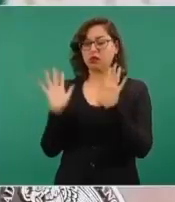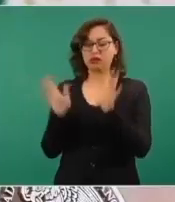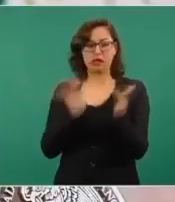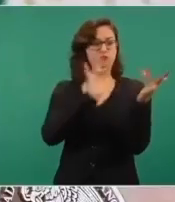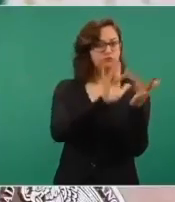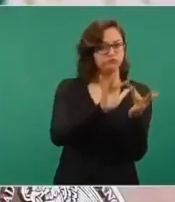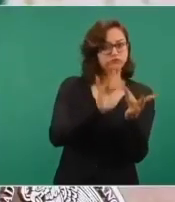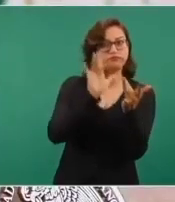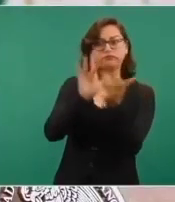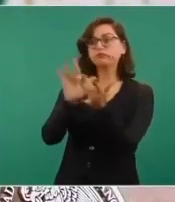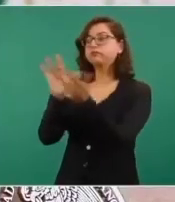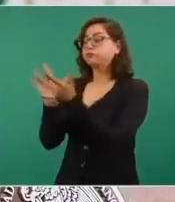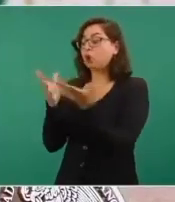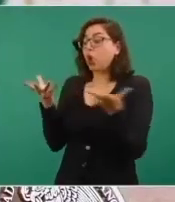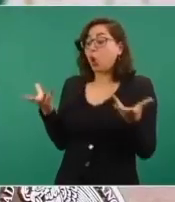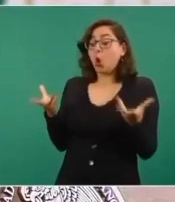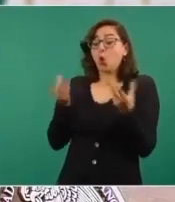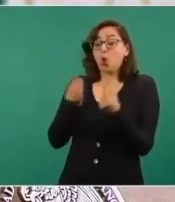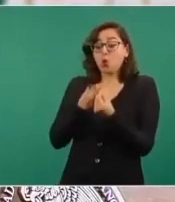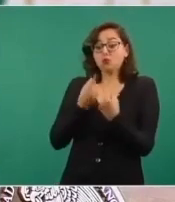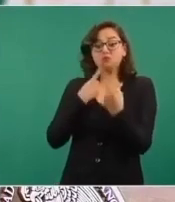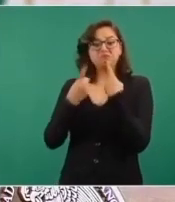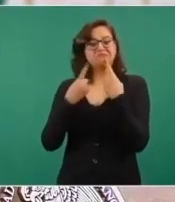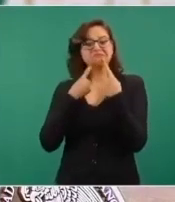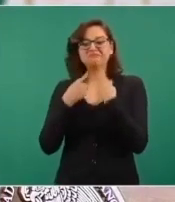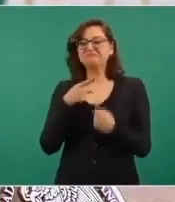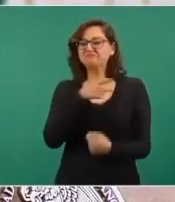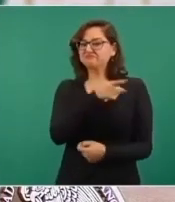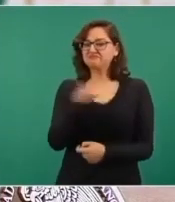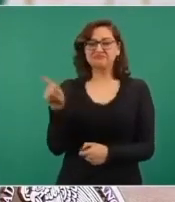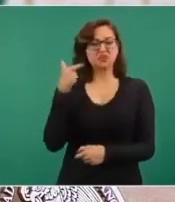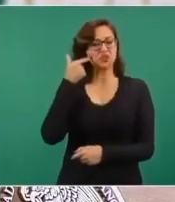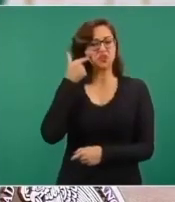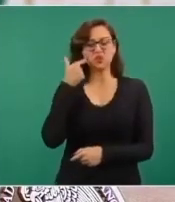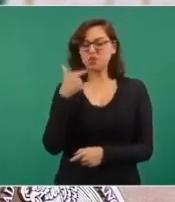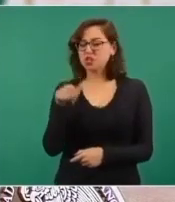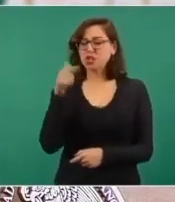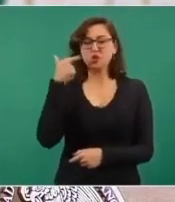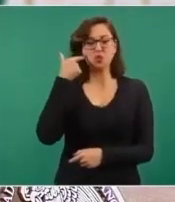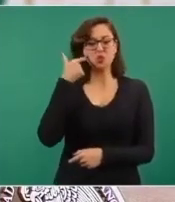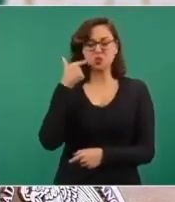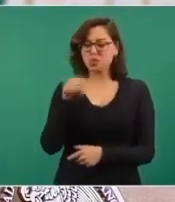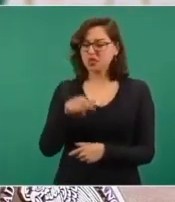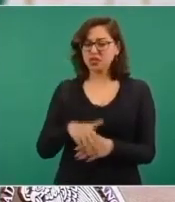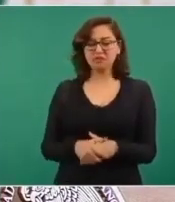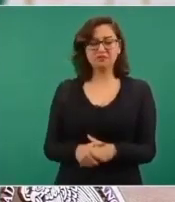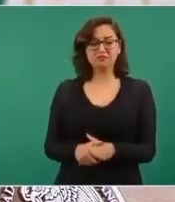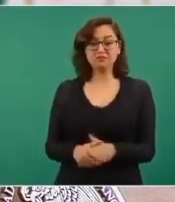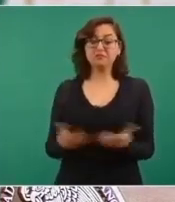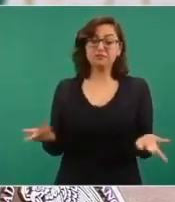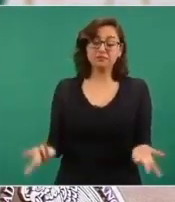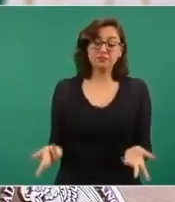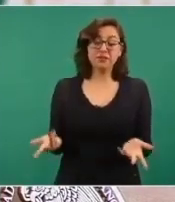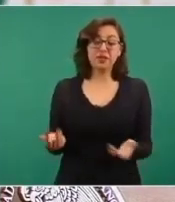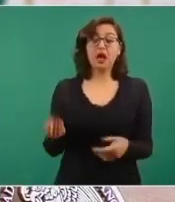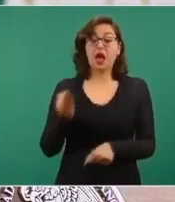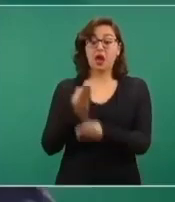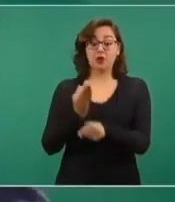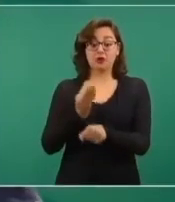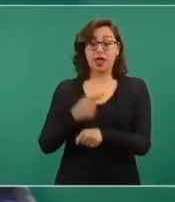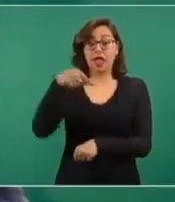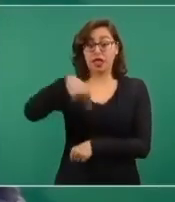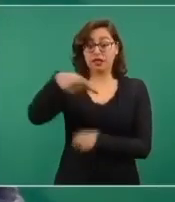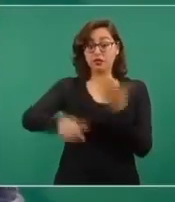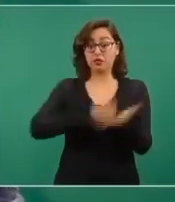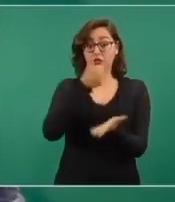Y eso tiene que ver particularmente porque teniendo el acuerdo con el Multi, que son quienes se encuentran aquí en la Ciudad de